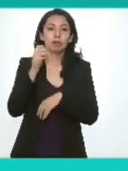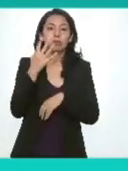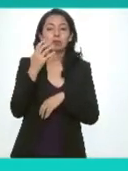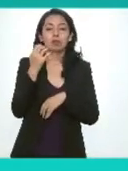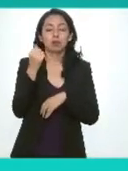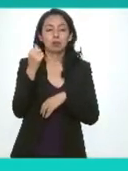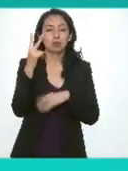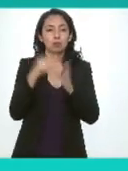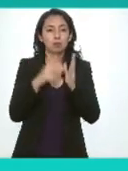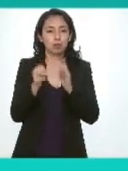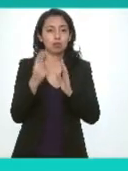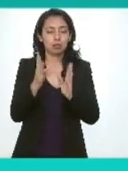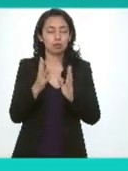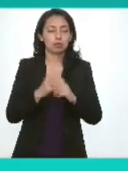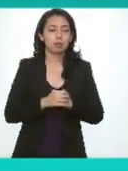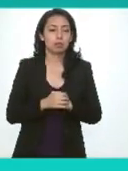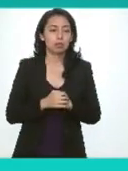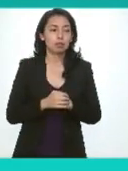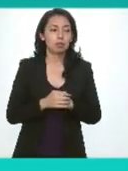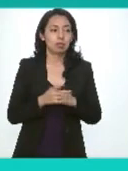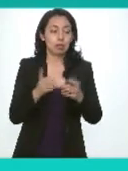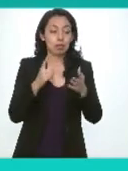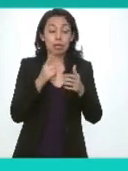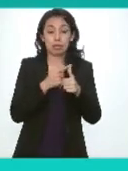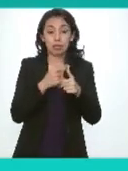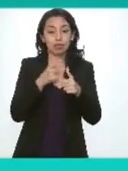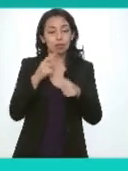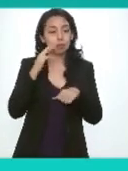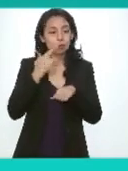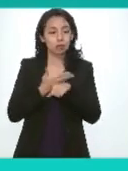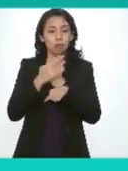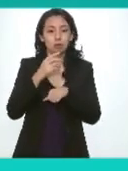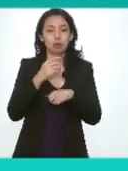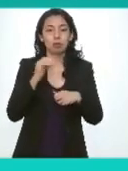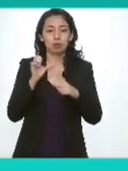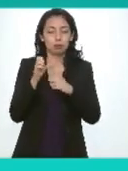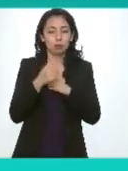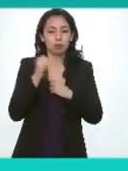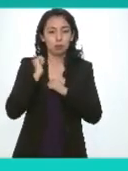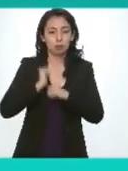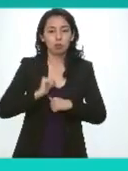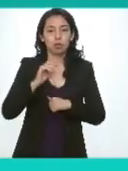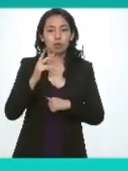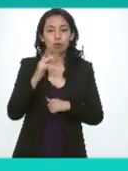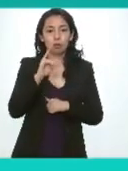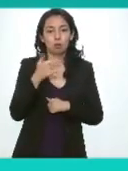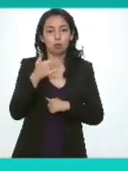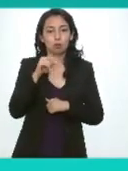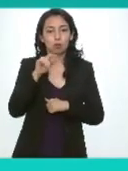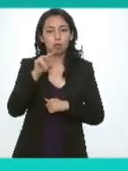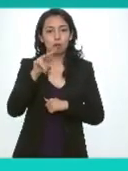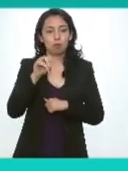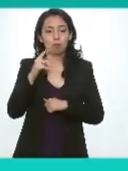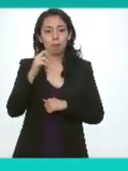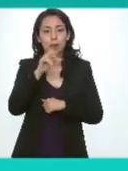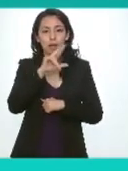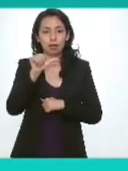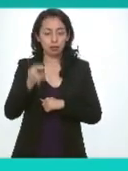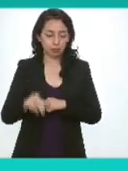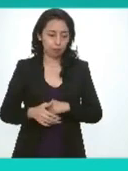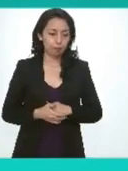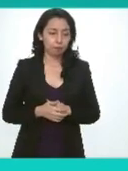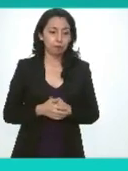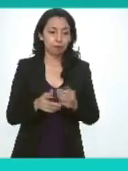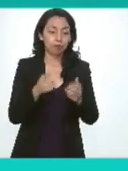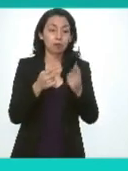dos mil veintitrés a cargo de este punto estaría el comisionero Luis Gustavo Parra Noriega coordinador de dicha comisión el